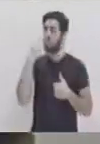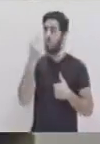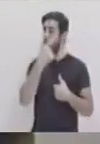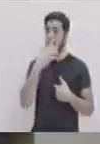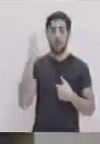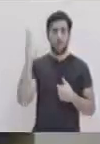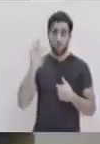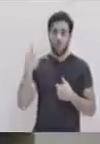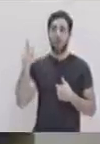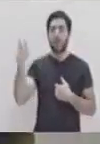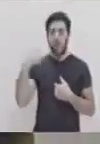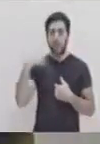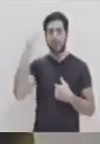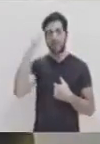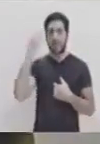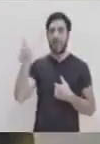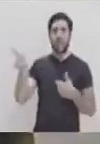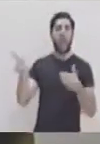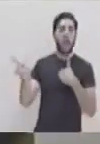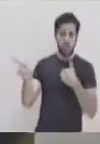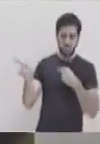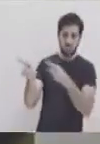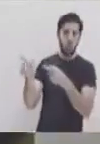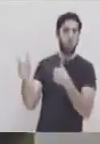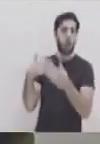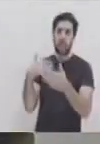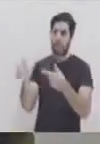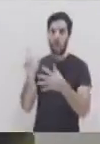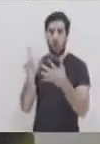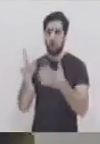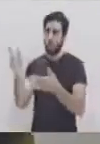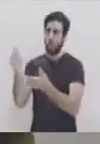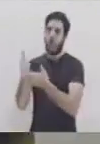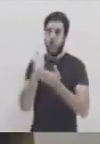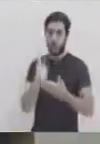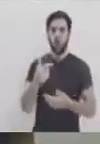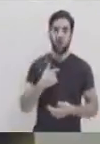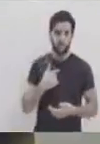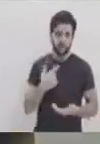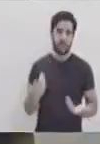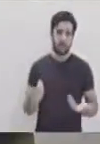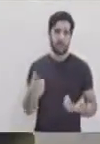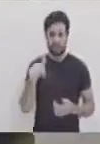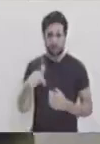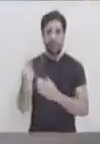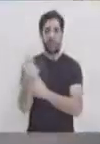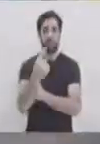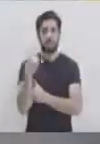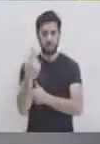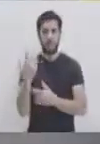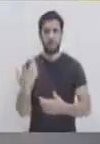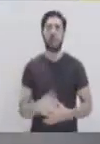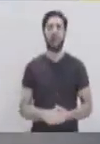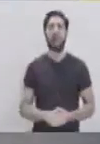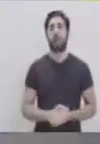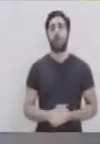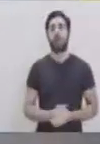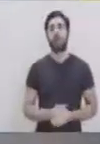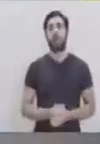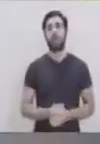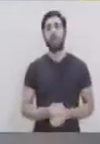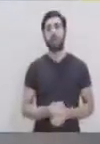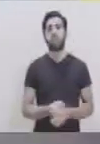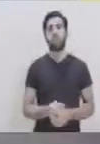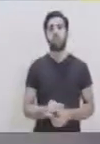Que aunque no las veas todos los días, tú sabes que están en el cielo y sabes que ellas están ahí. Entonces, igual es una amistad, ¿verdad? Ha sido importante,